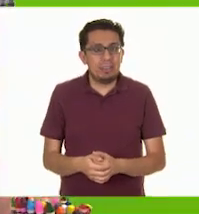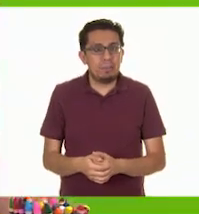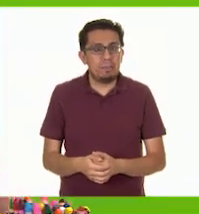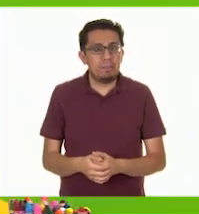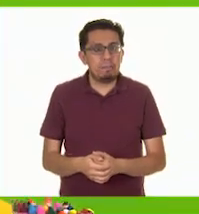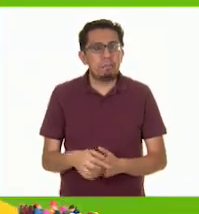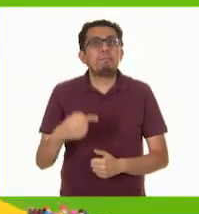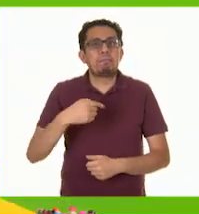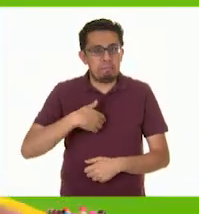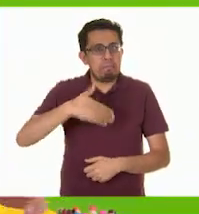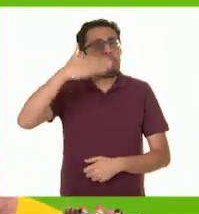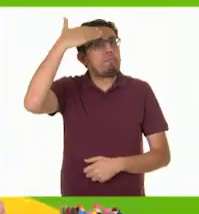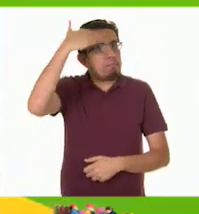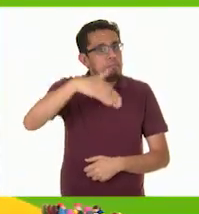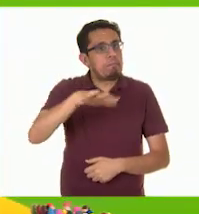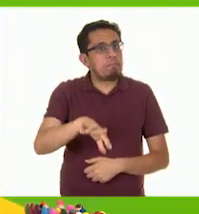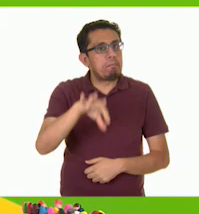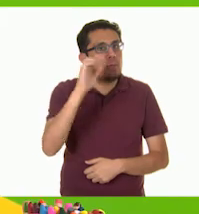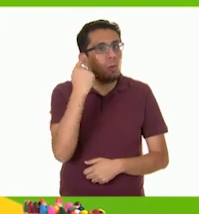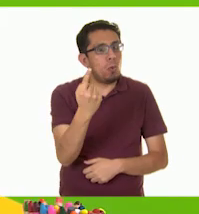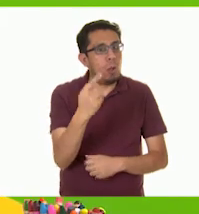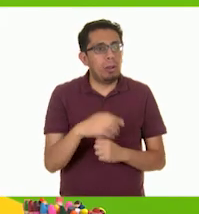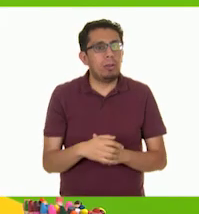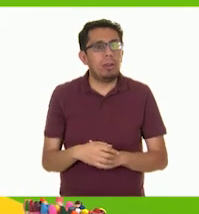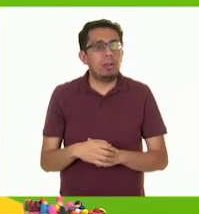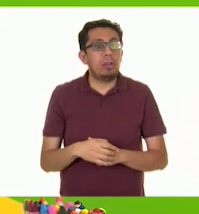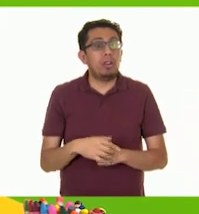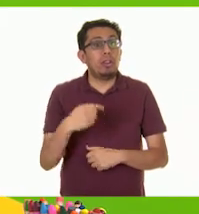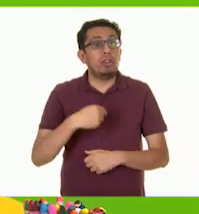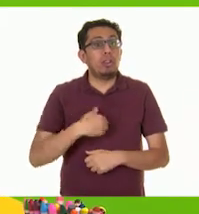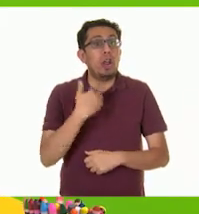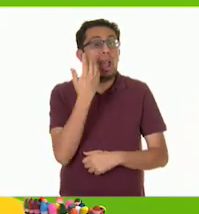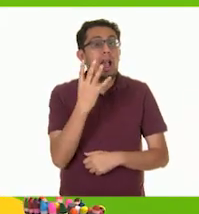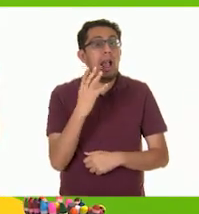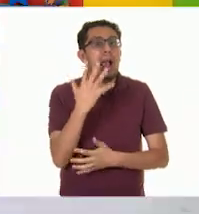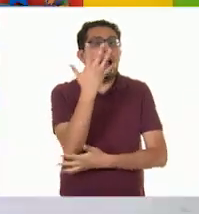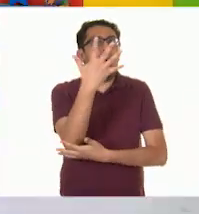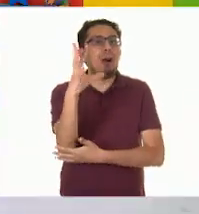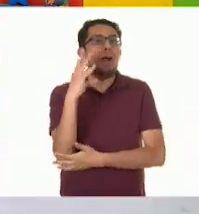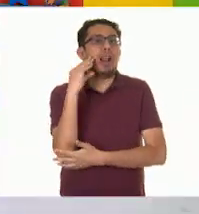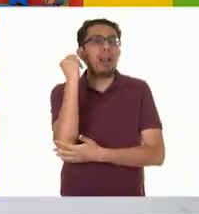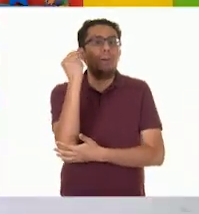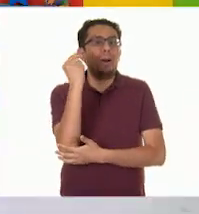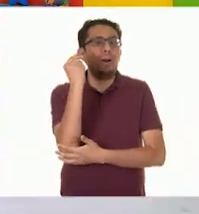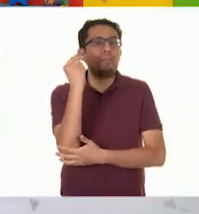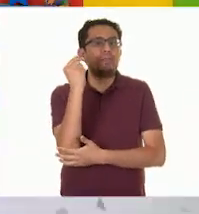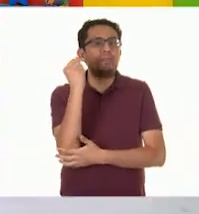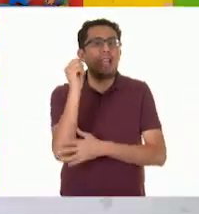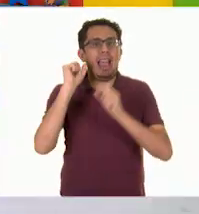Ya sé cuál. Voy a elegir... ¡El limonero! ¡El limonero!